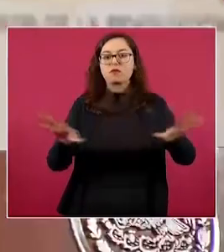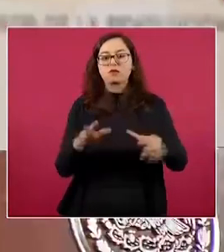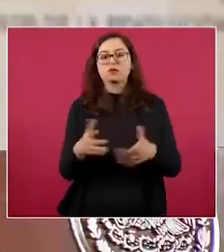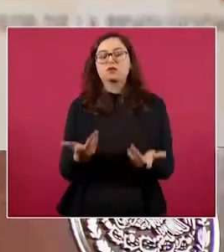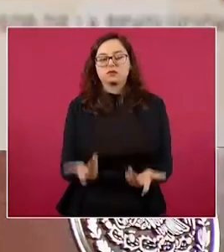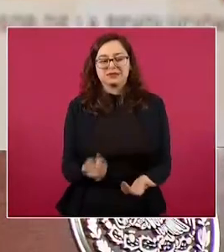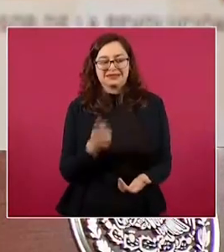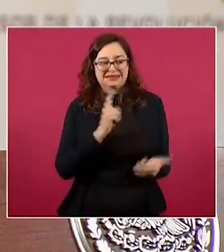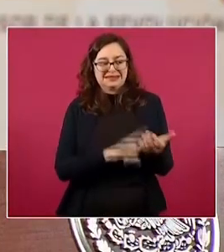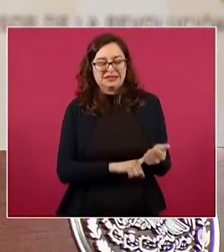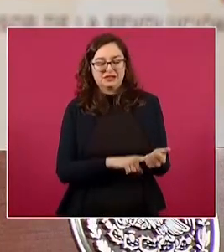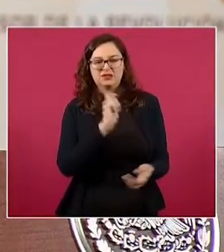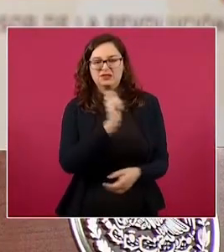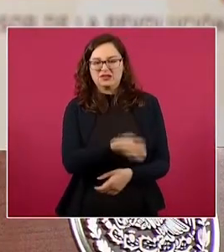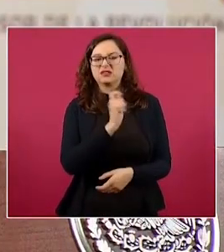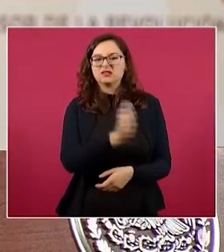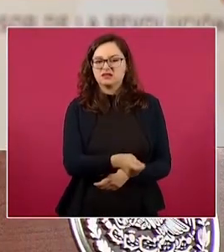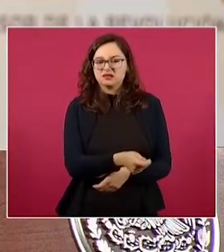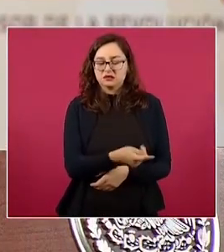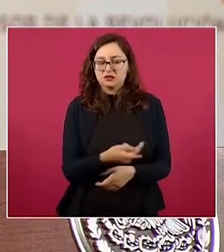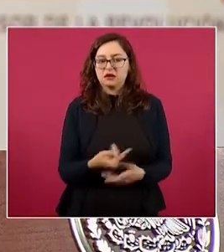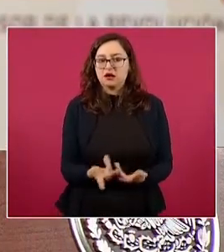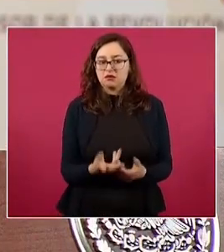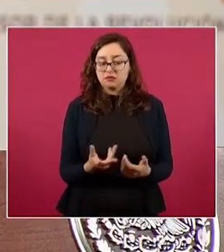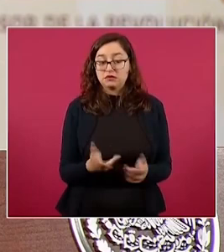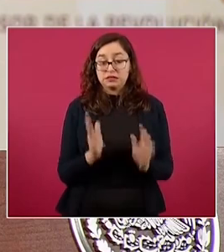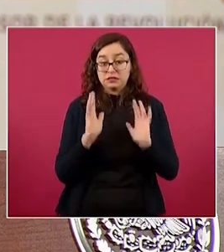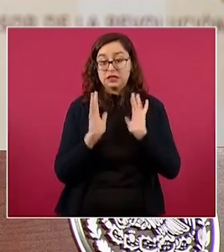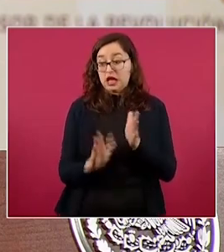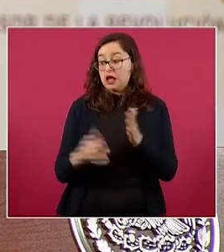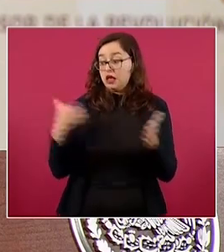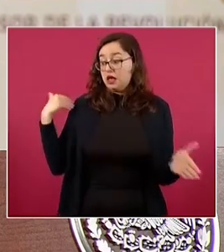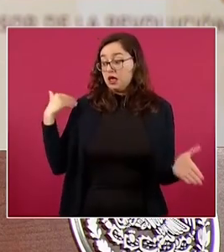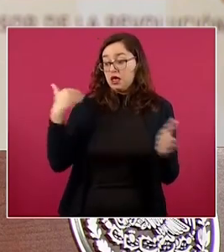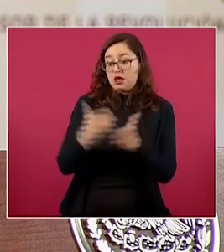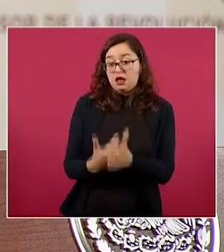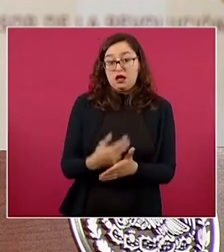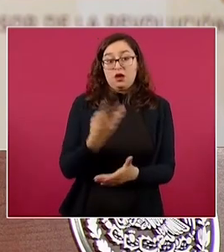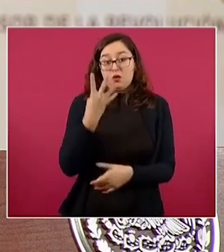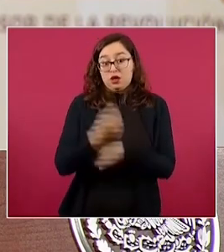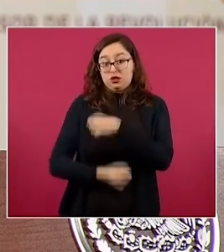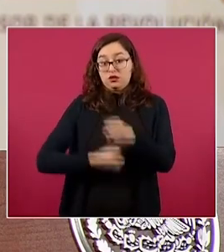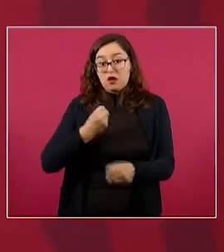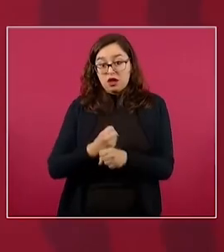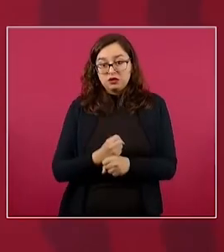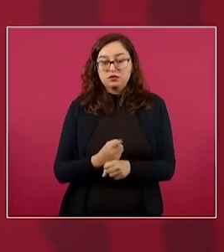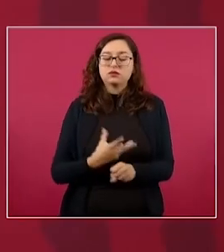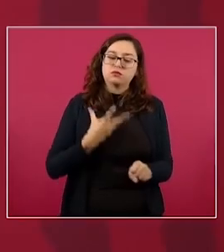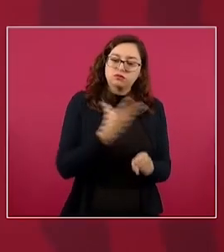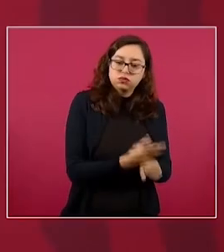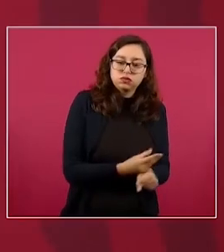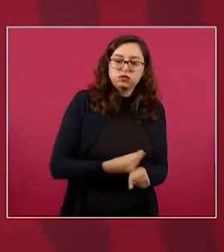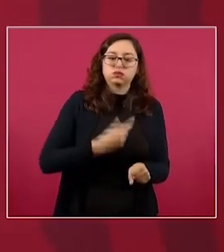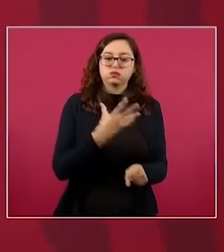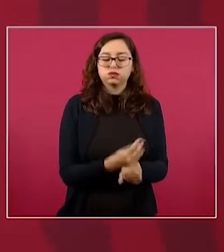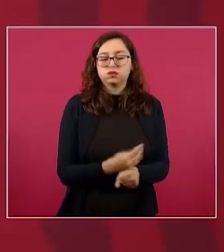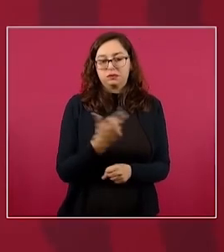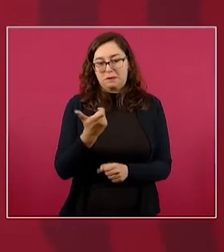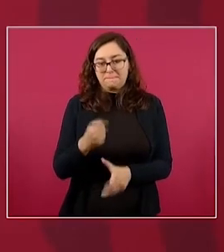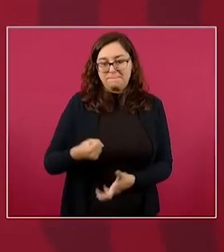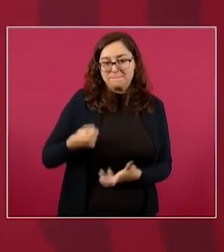Hemos estado invirtiendo en mejorar el aeropuerto constantemente,